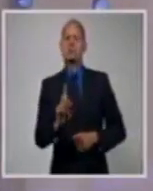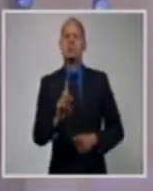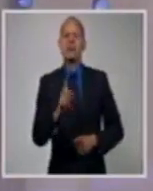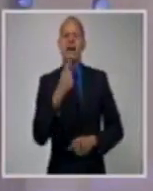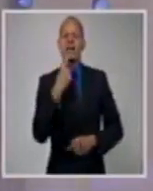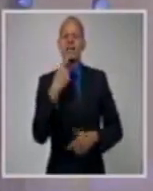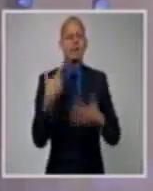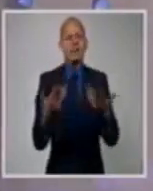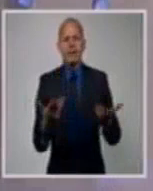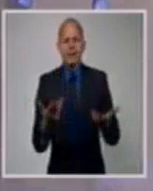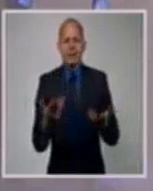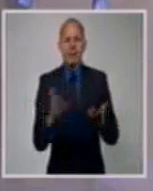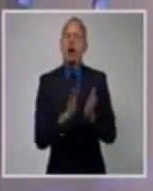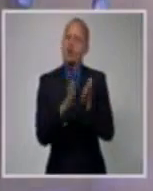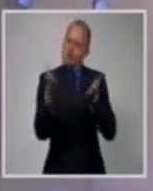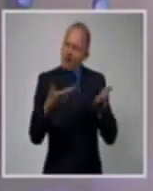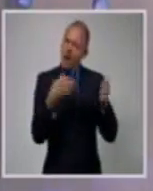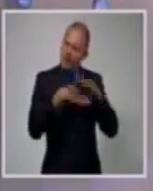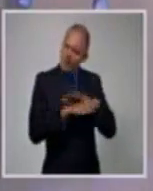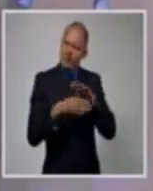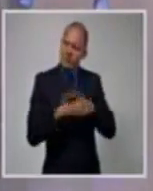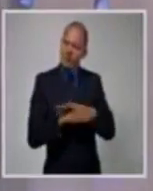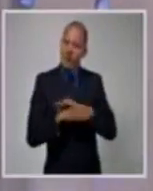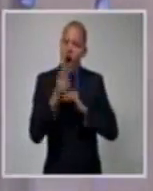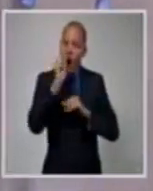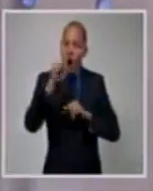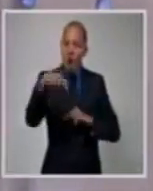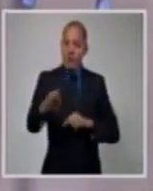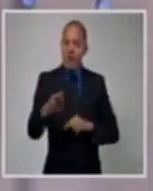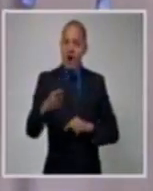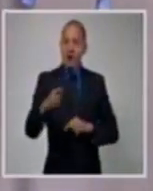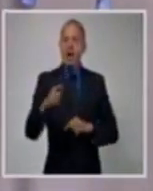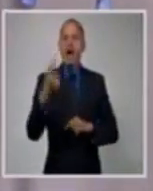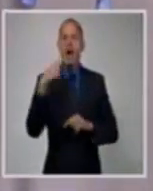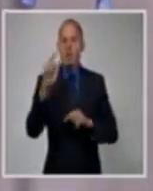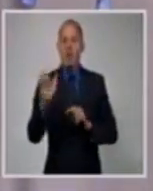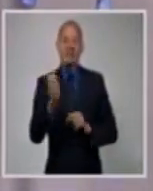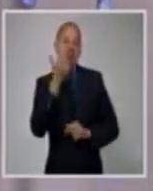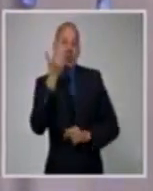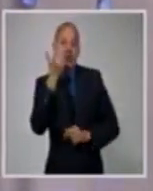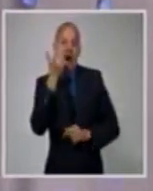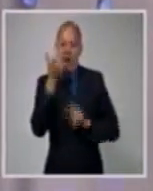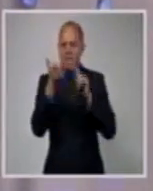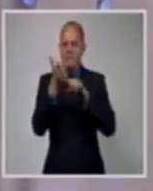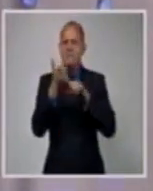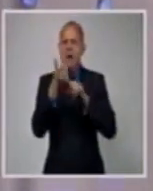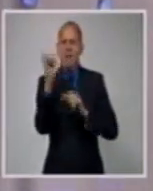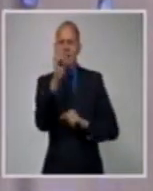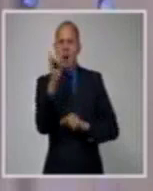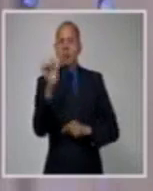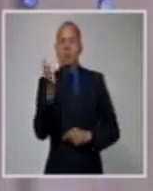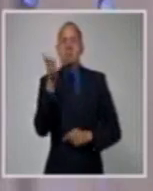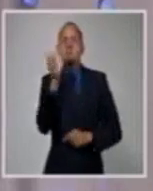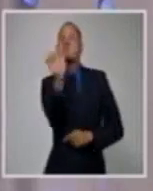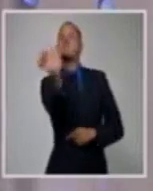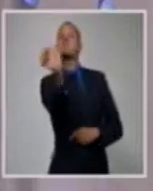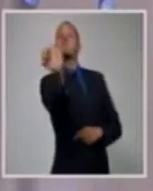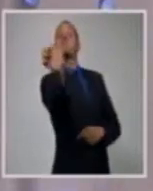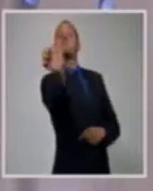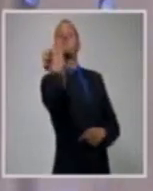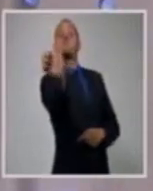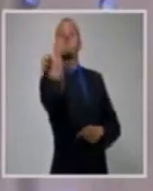celular, muy cerca de su cara, de su rostro, y ahora lo que circula es la supuesta golpiza del ministro a un joven artista.